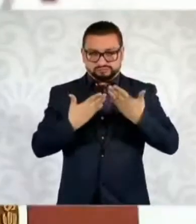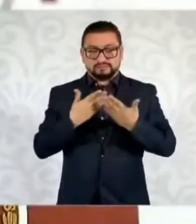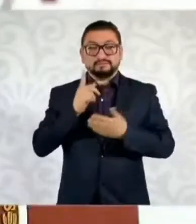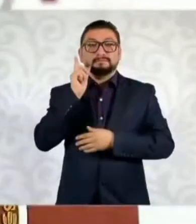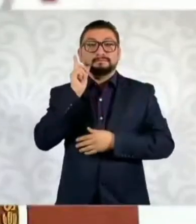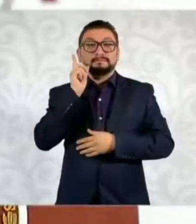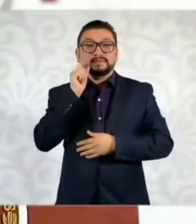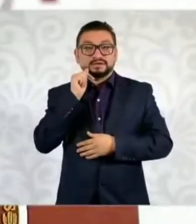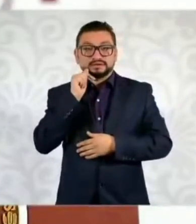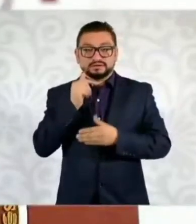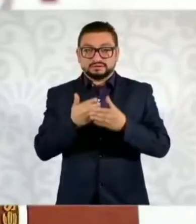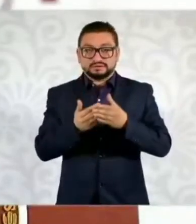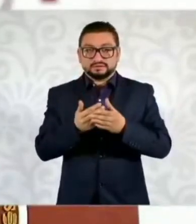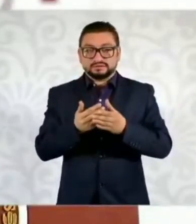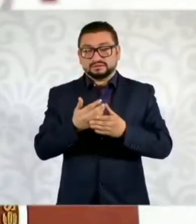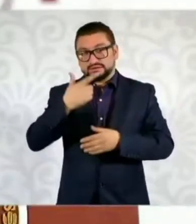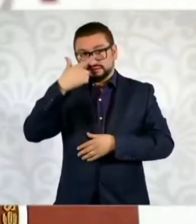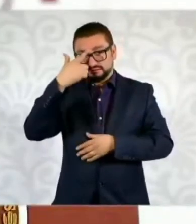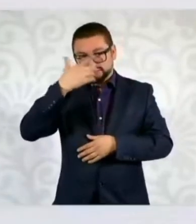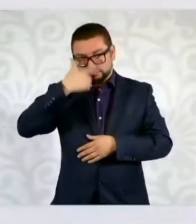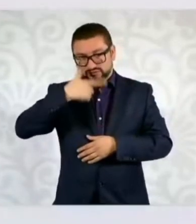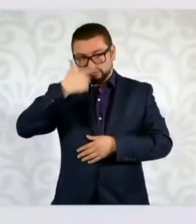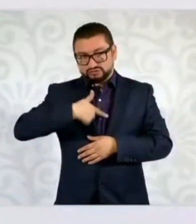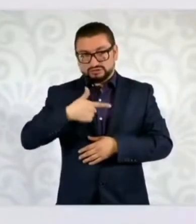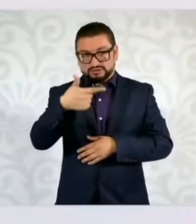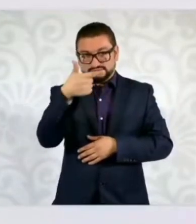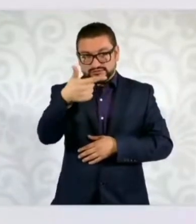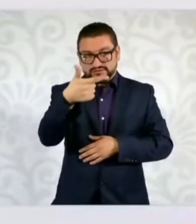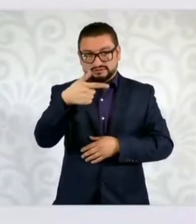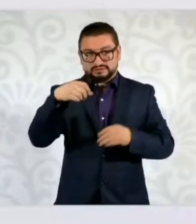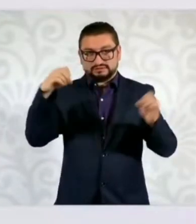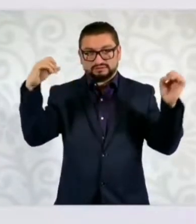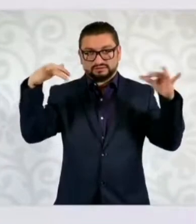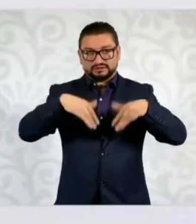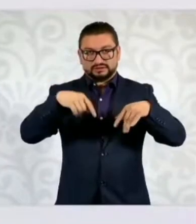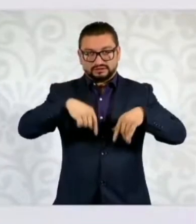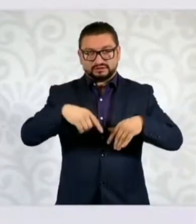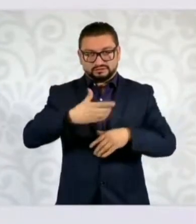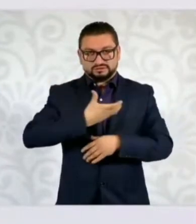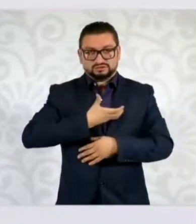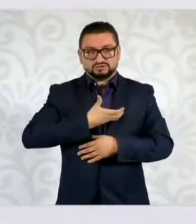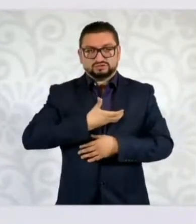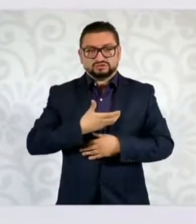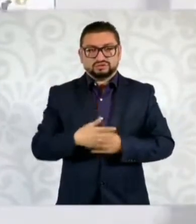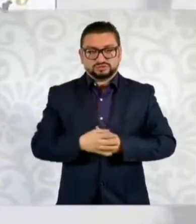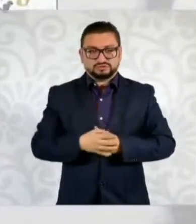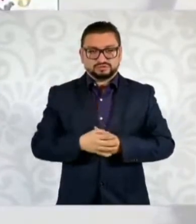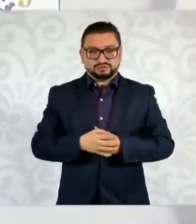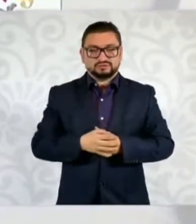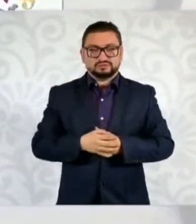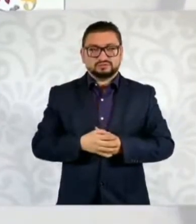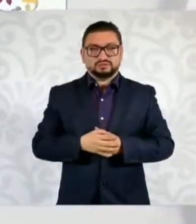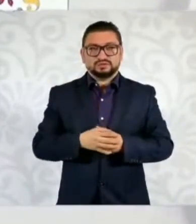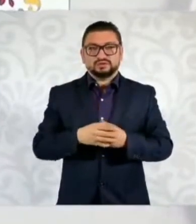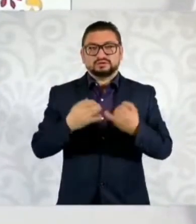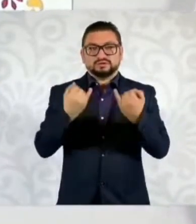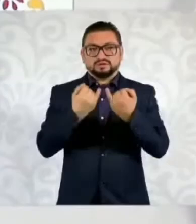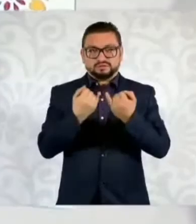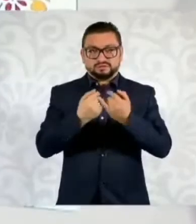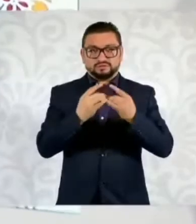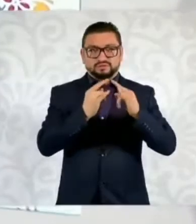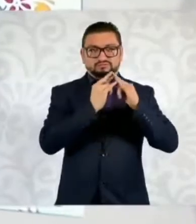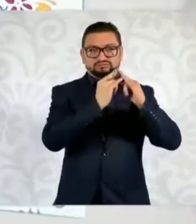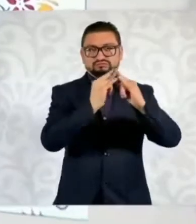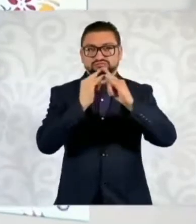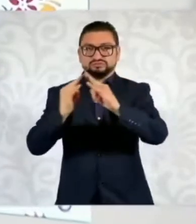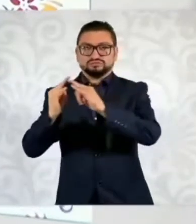mañana a las siete de la noche aquí en el Zócalo, combinada con la Feria del Libro,